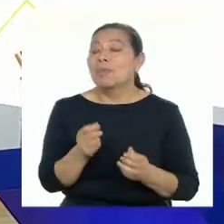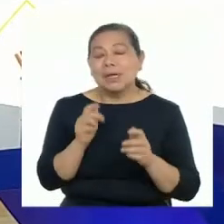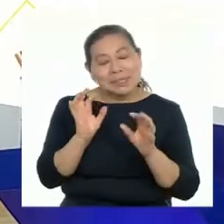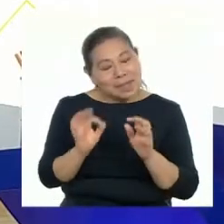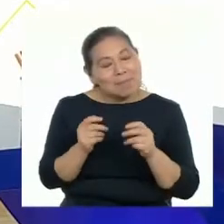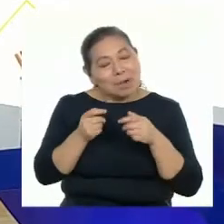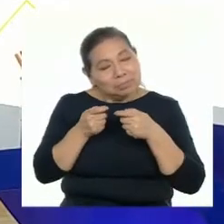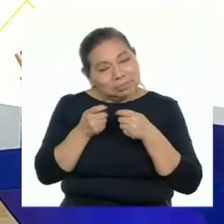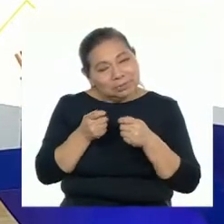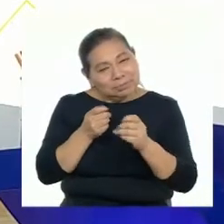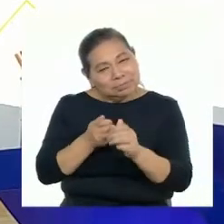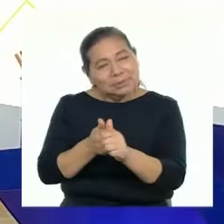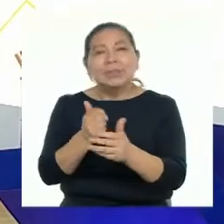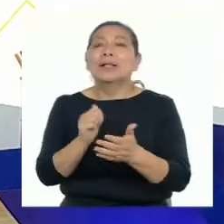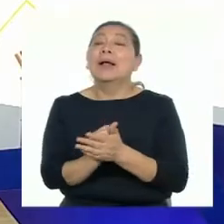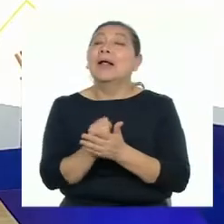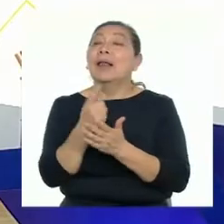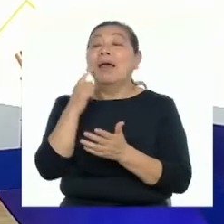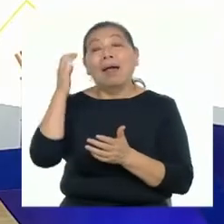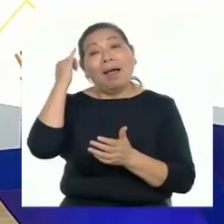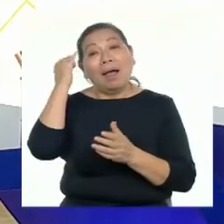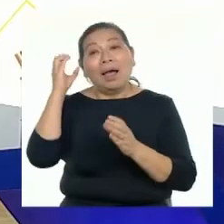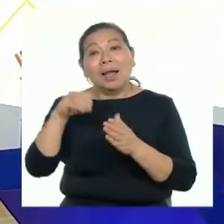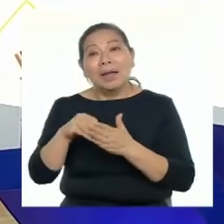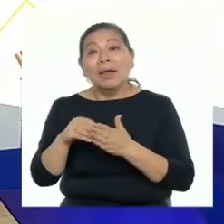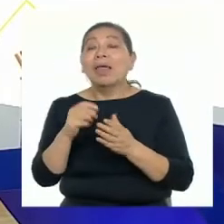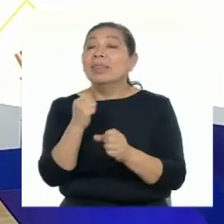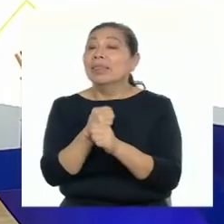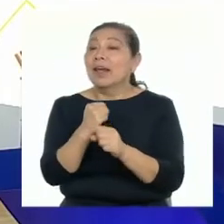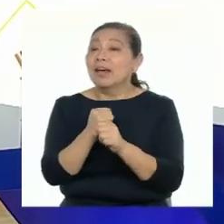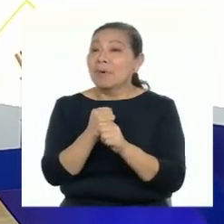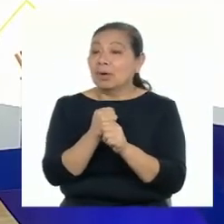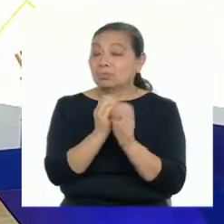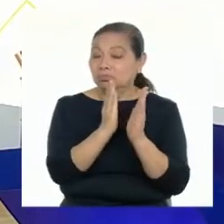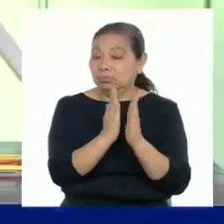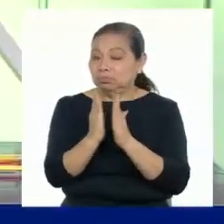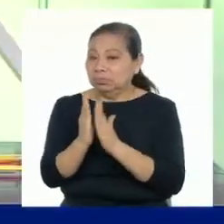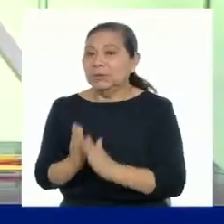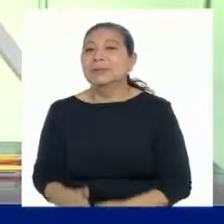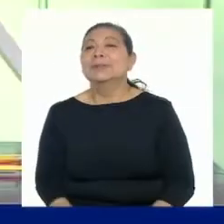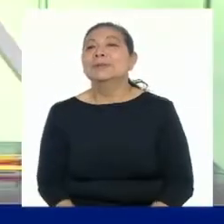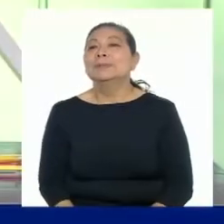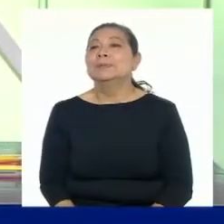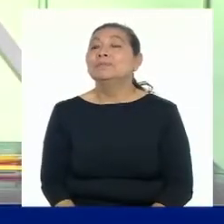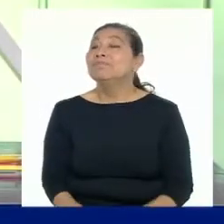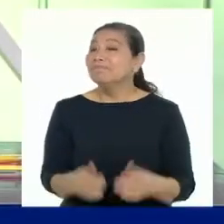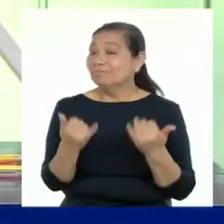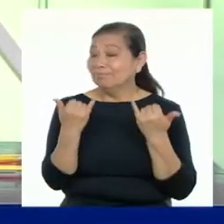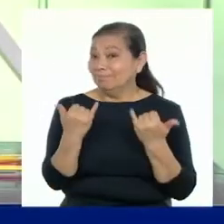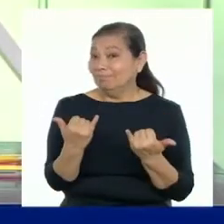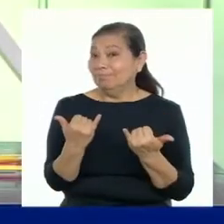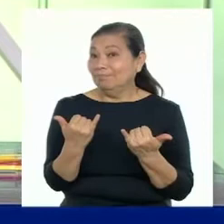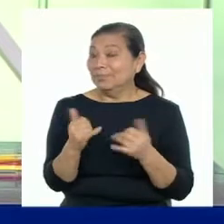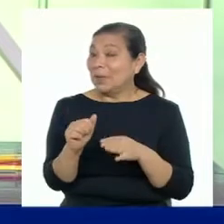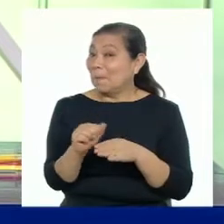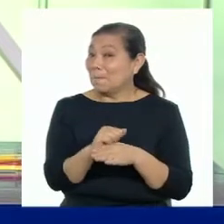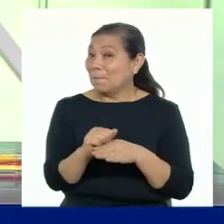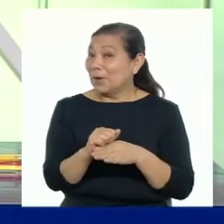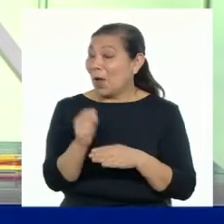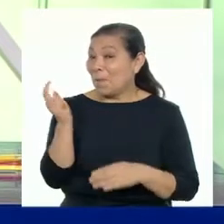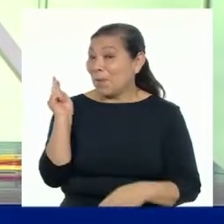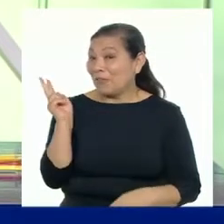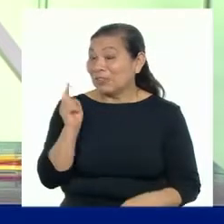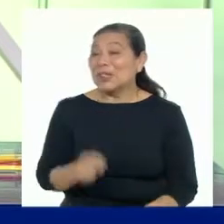perseverancia, la dedicación, la creatividad y el trabajo disciplinado. Ahora es momento de platicar con la